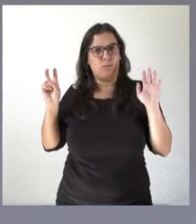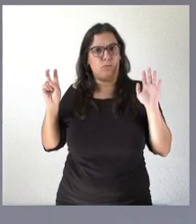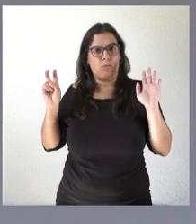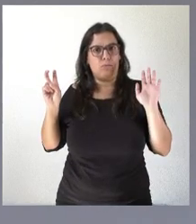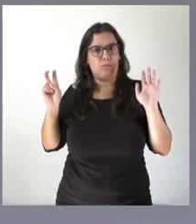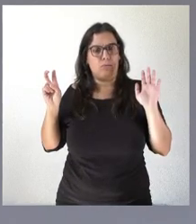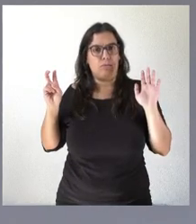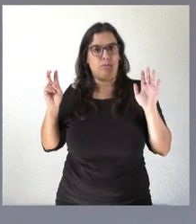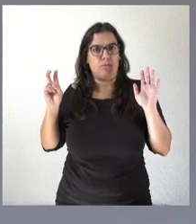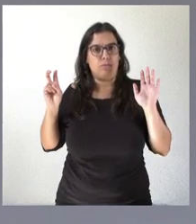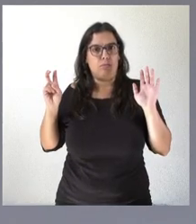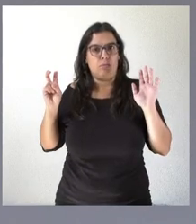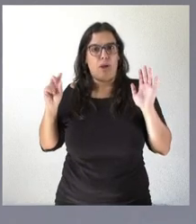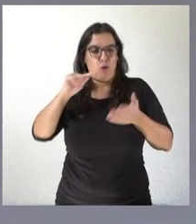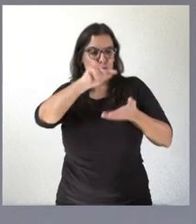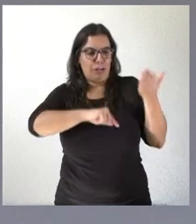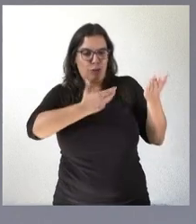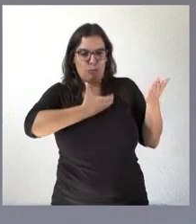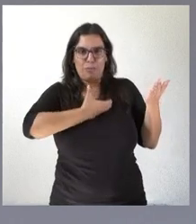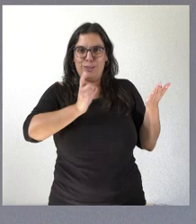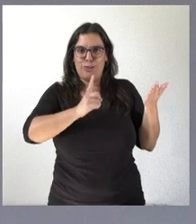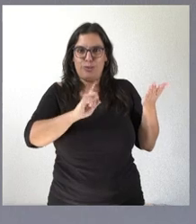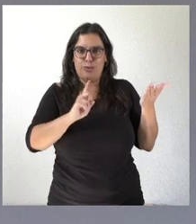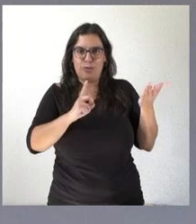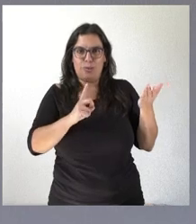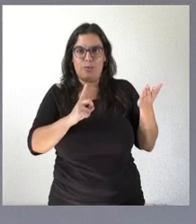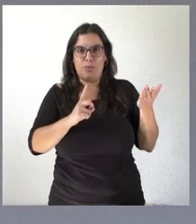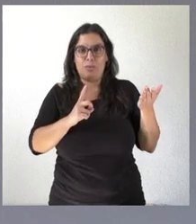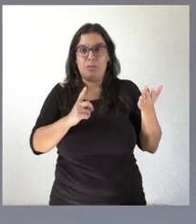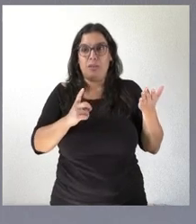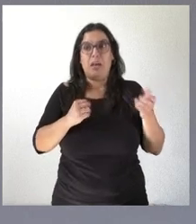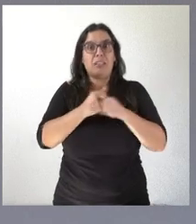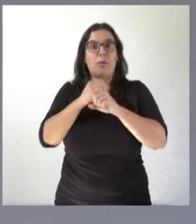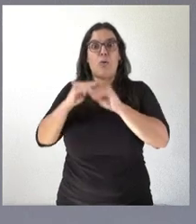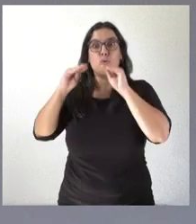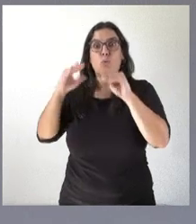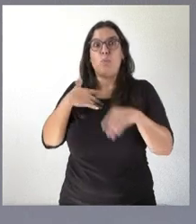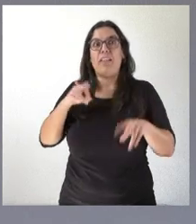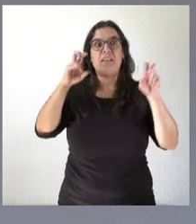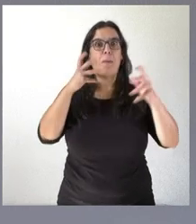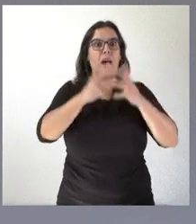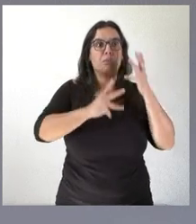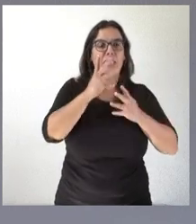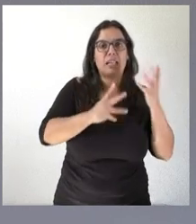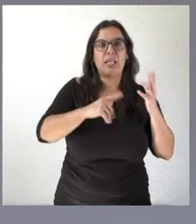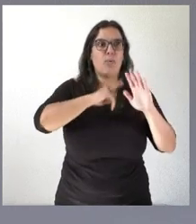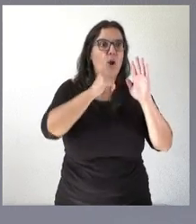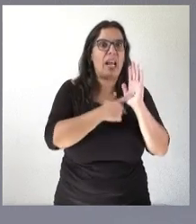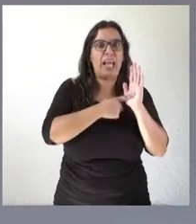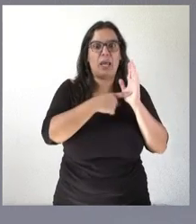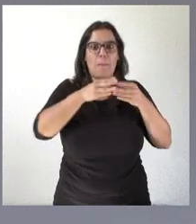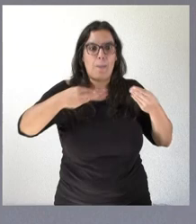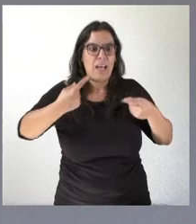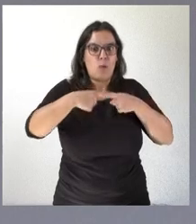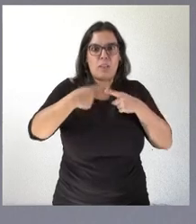generales materializado con los ámbitos administrativos con la vida y la legalidad administrativa